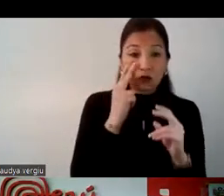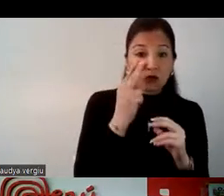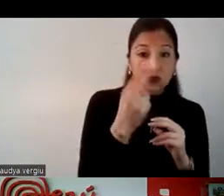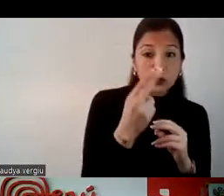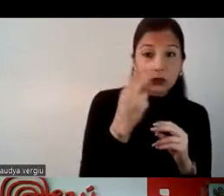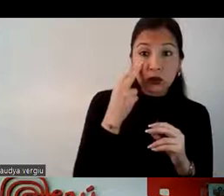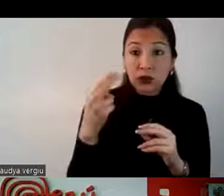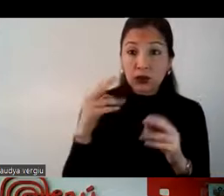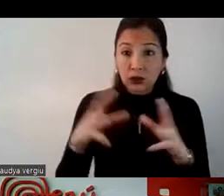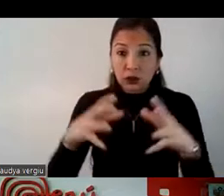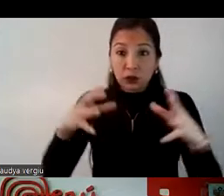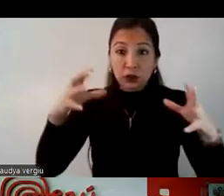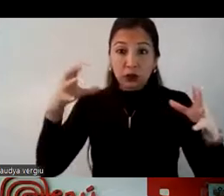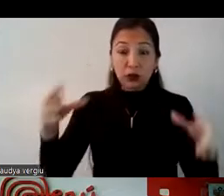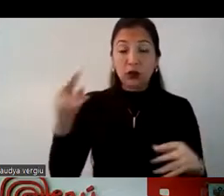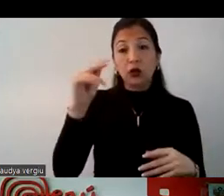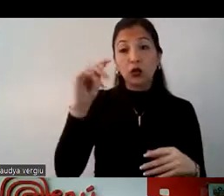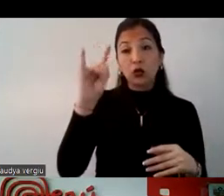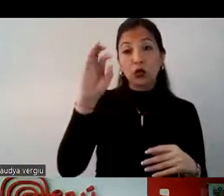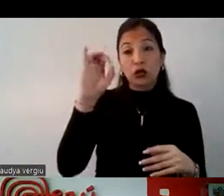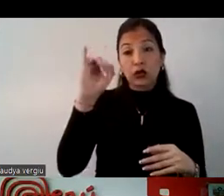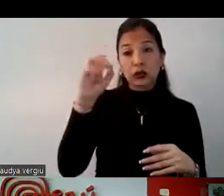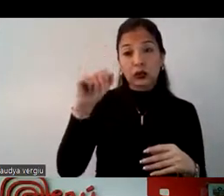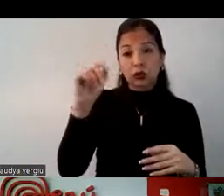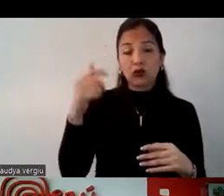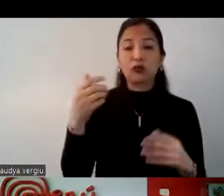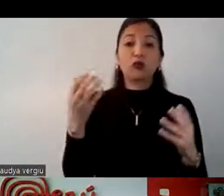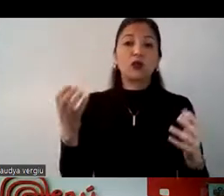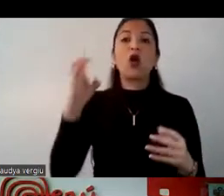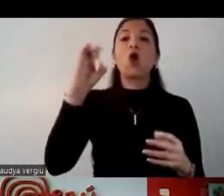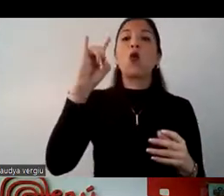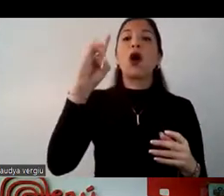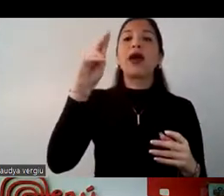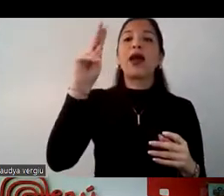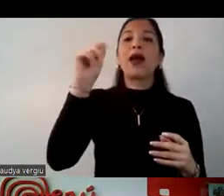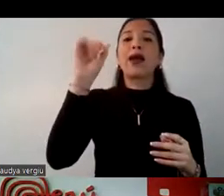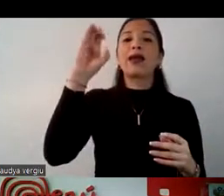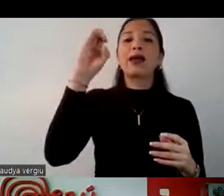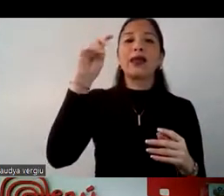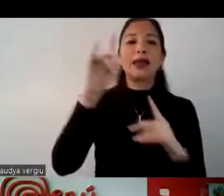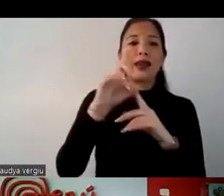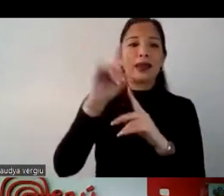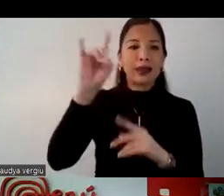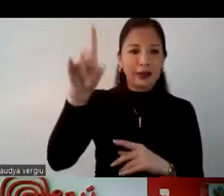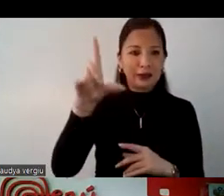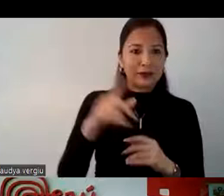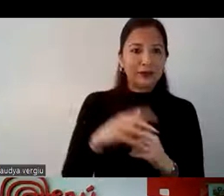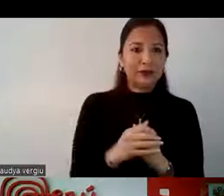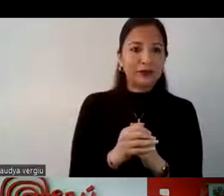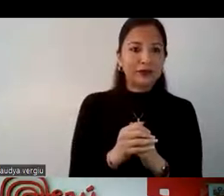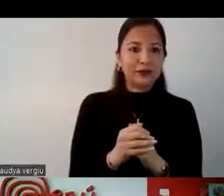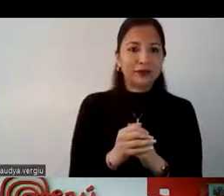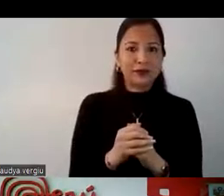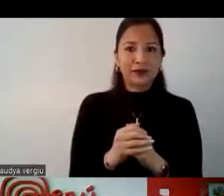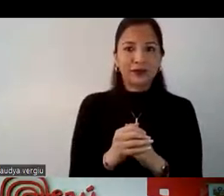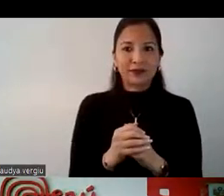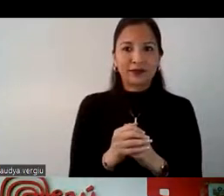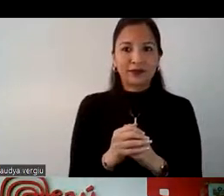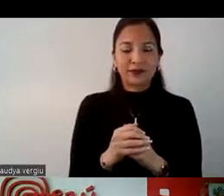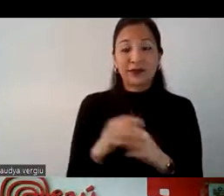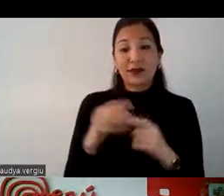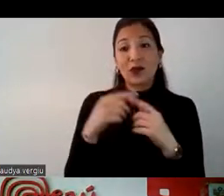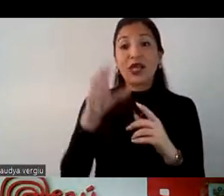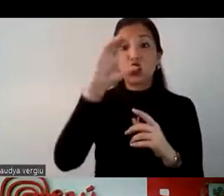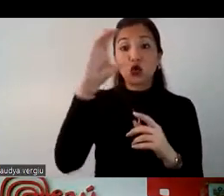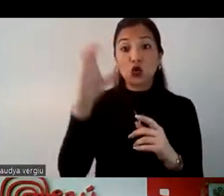mayoristas de turismo, en este caso de Guayaquil, ¿ok? Que Guayaquil, pues, es la otra de las ciudades muy